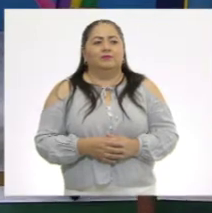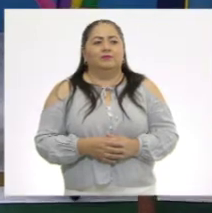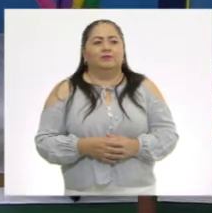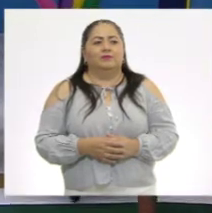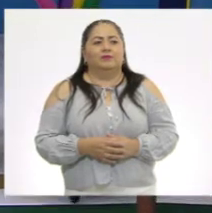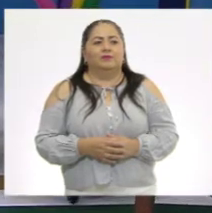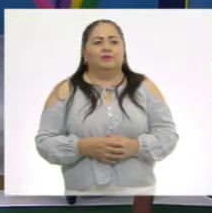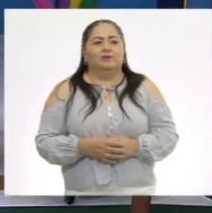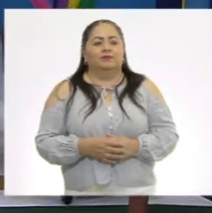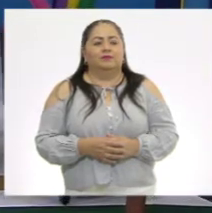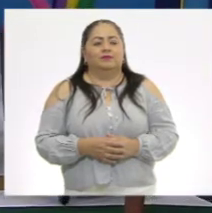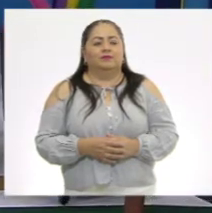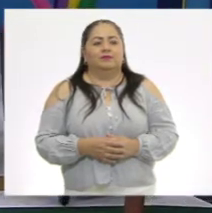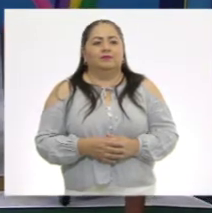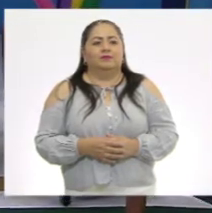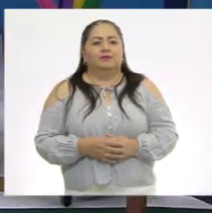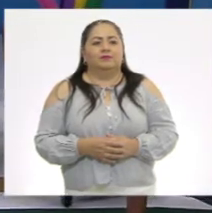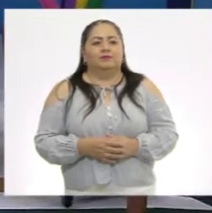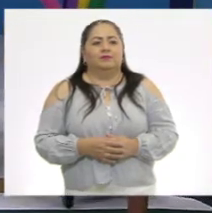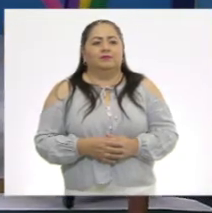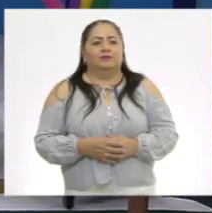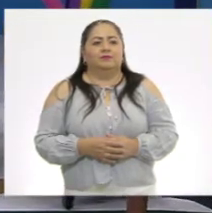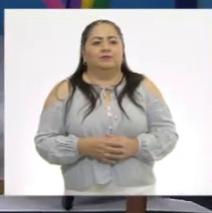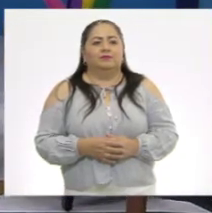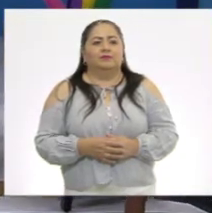Voy a quitar esto, si no, me va a quitar mi paz.